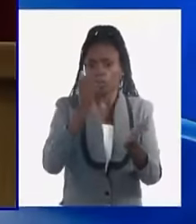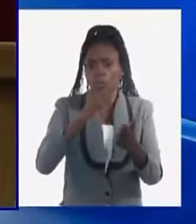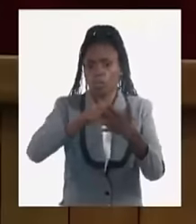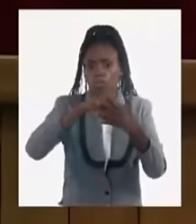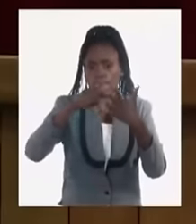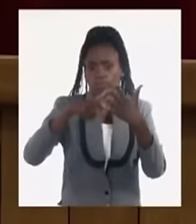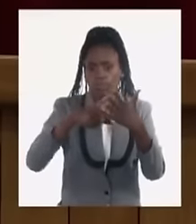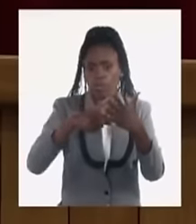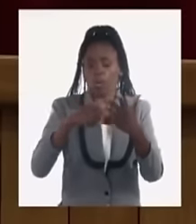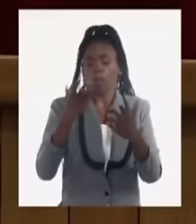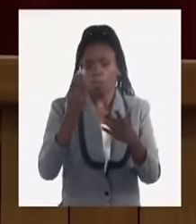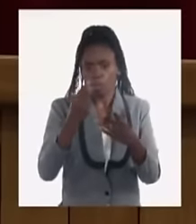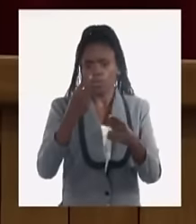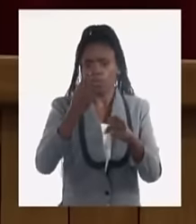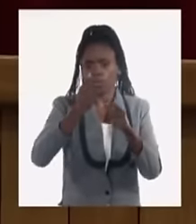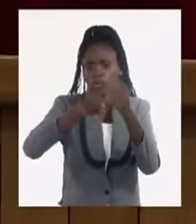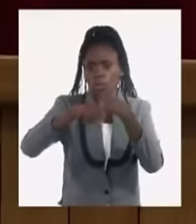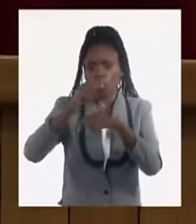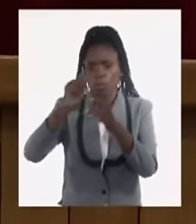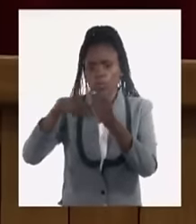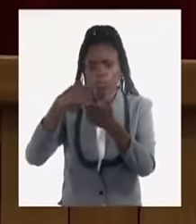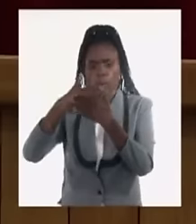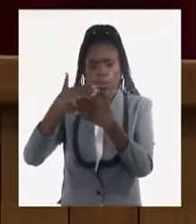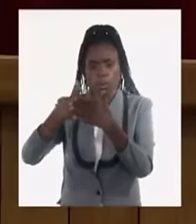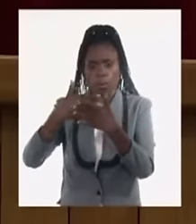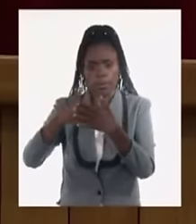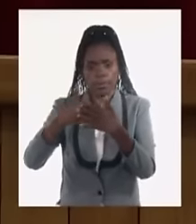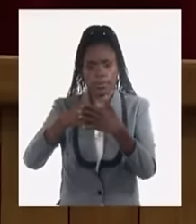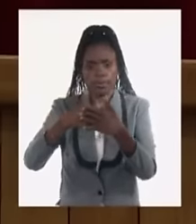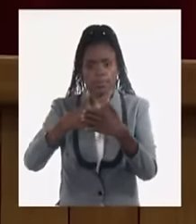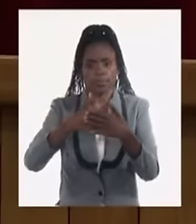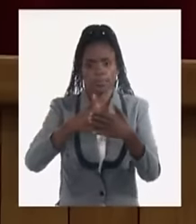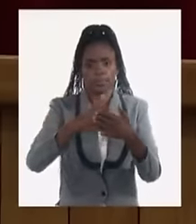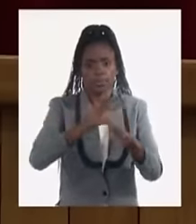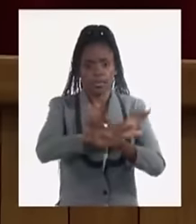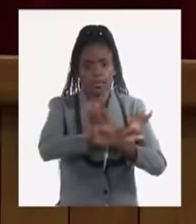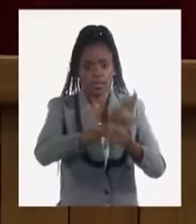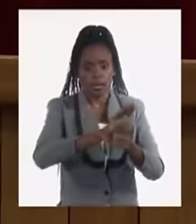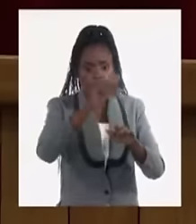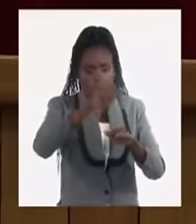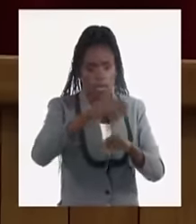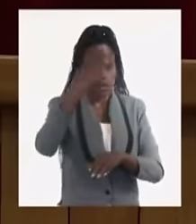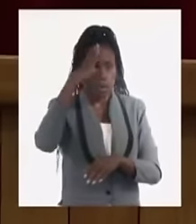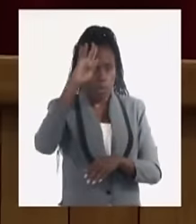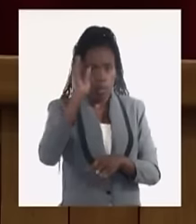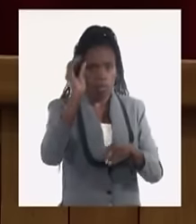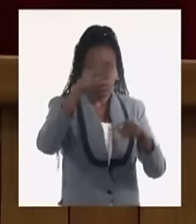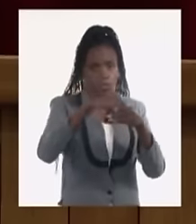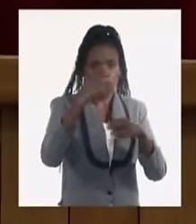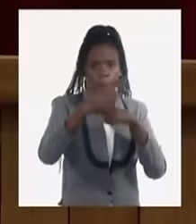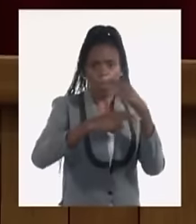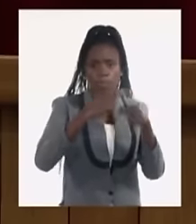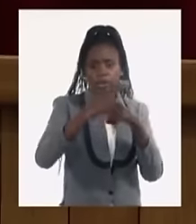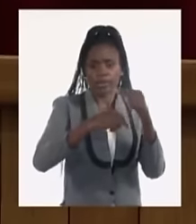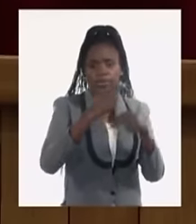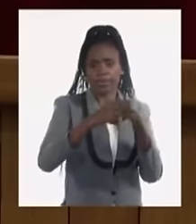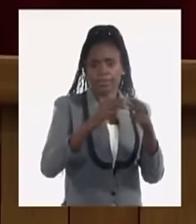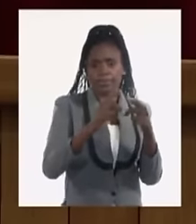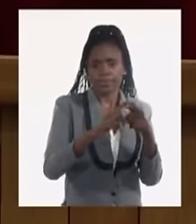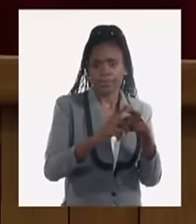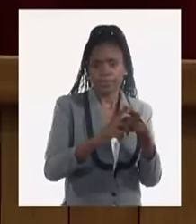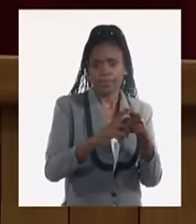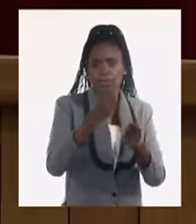varios negocios con empresas que se erradicarán en el país para la realización de